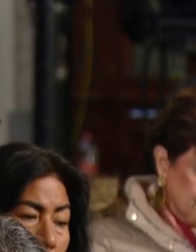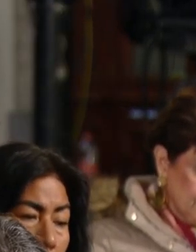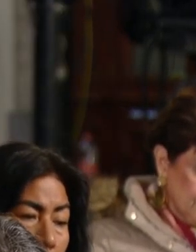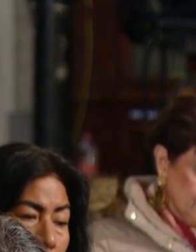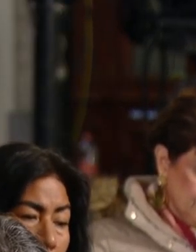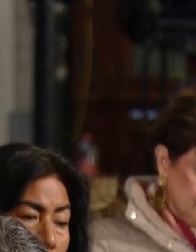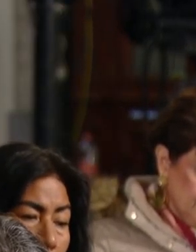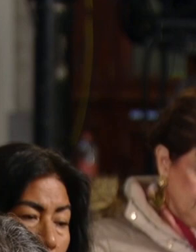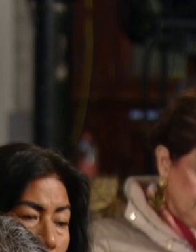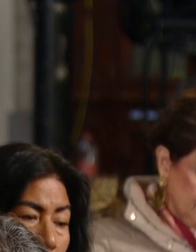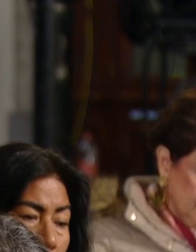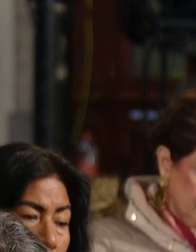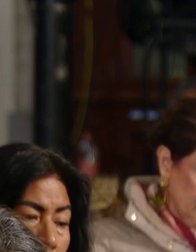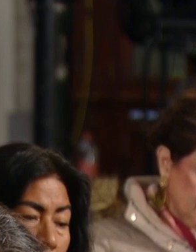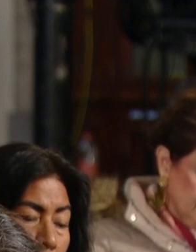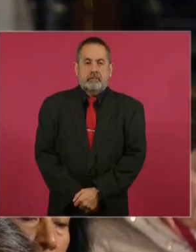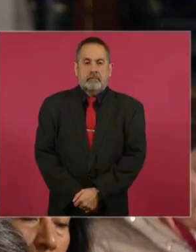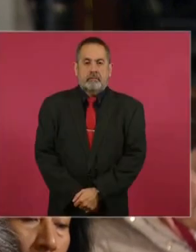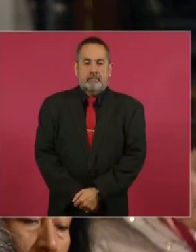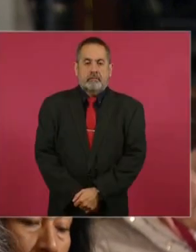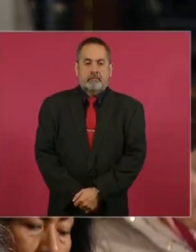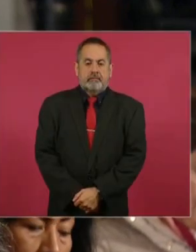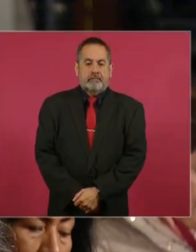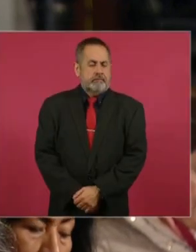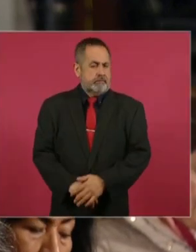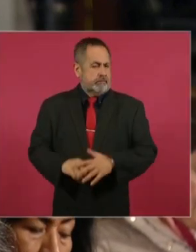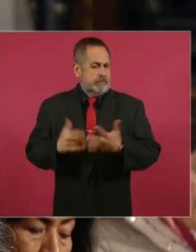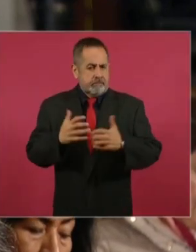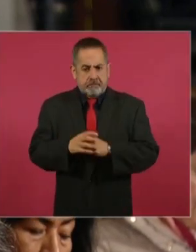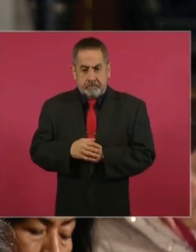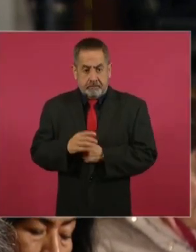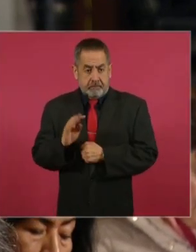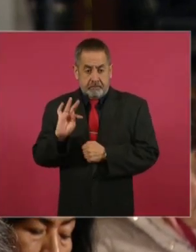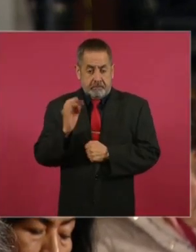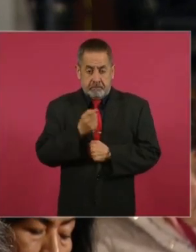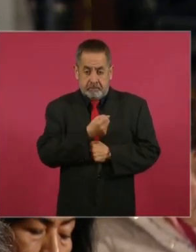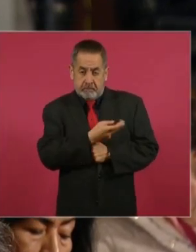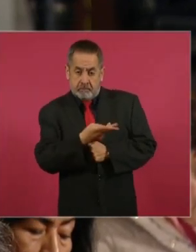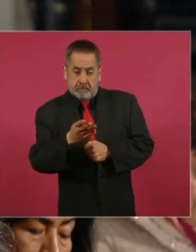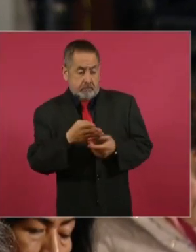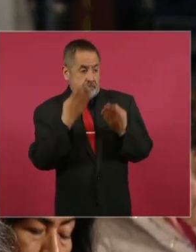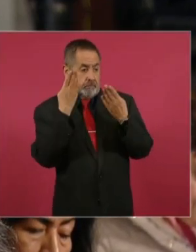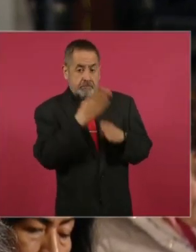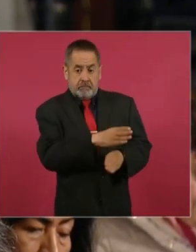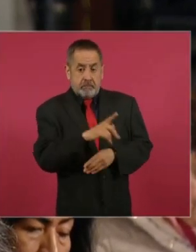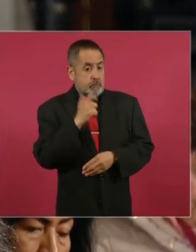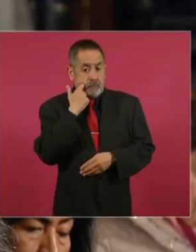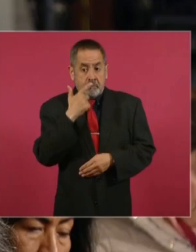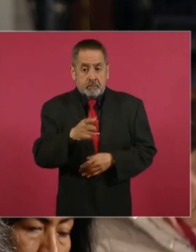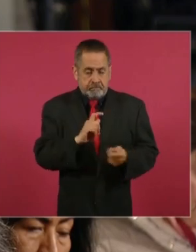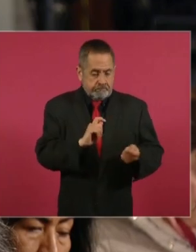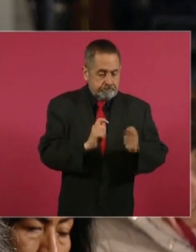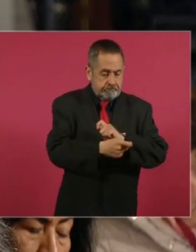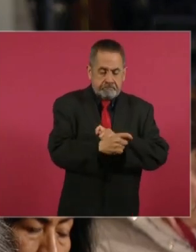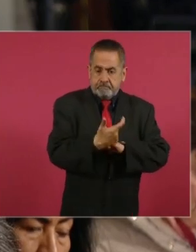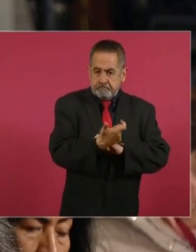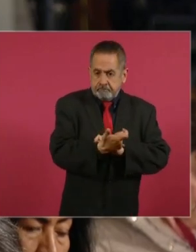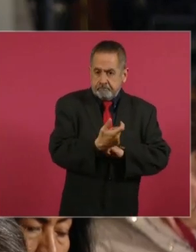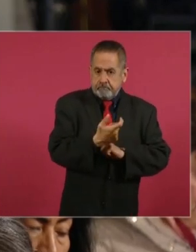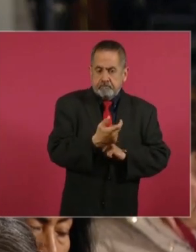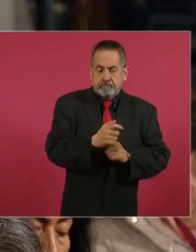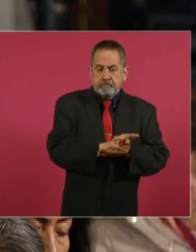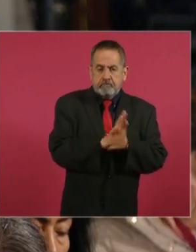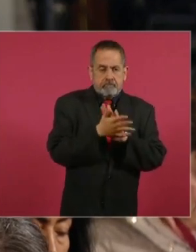aumento a los salarios, pero ¿qué hacer en esos casos? ¿Habrá sanciones para los bancos que se nieguen a cambiar los créditos a pesos? ¿Algún